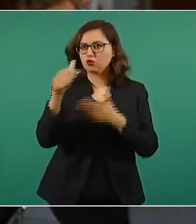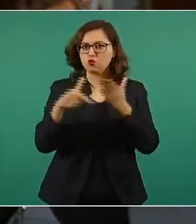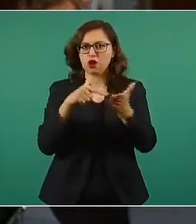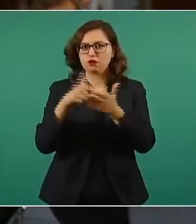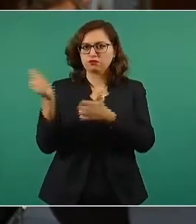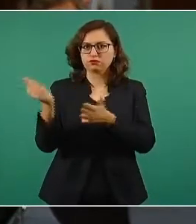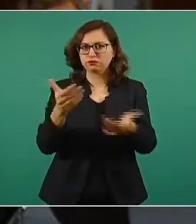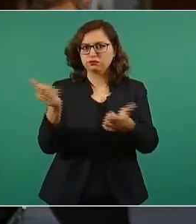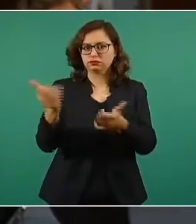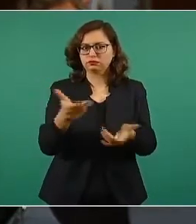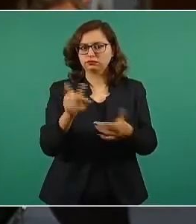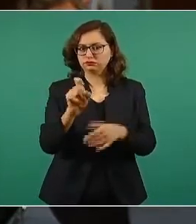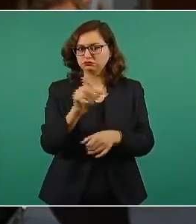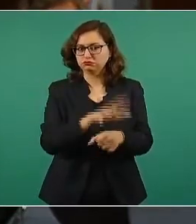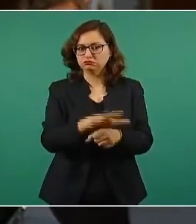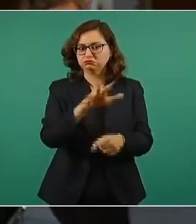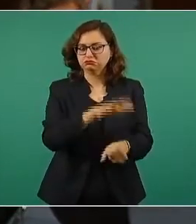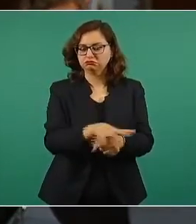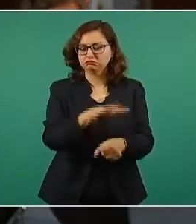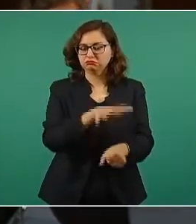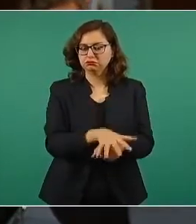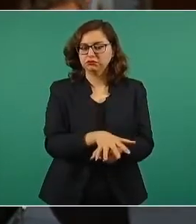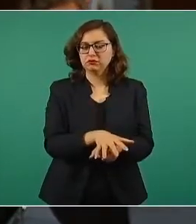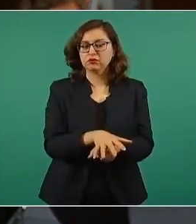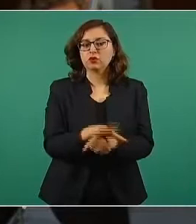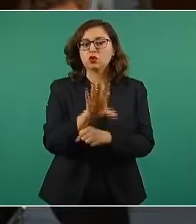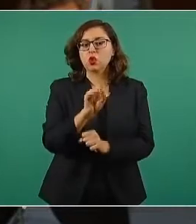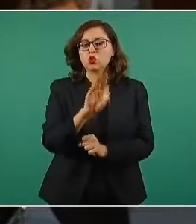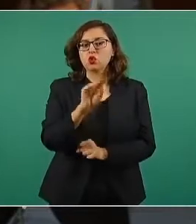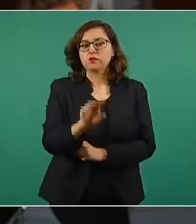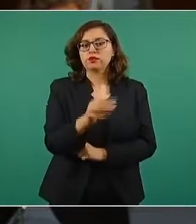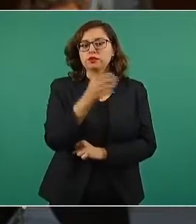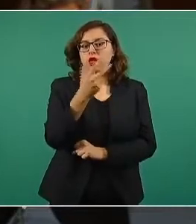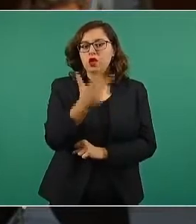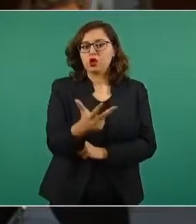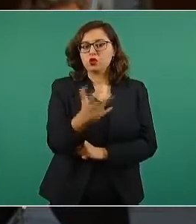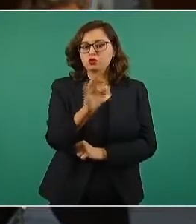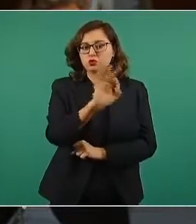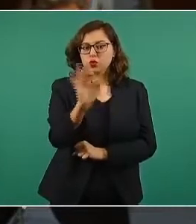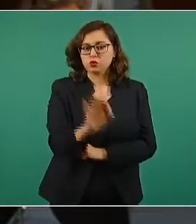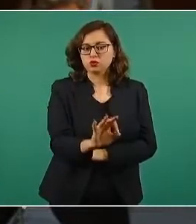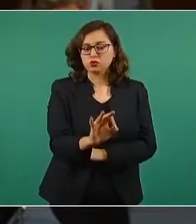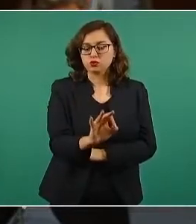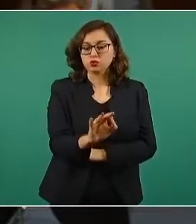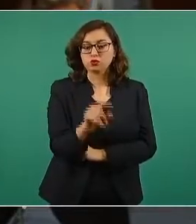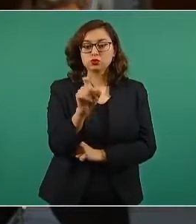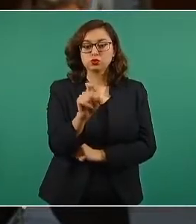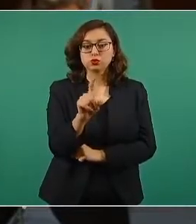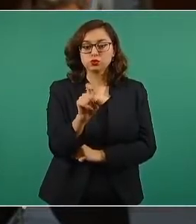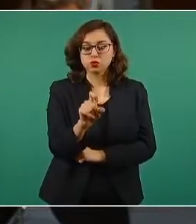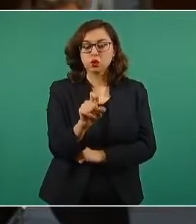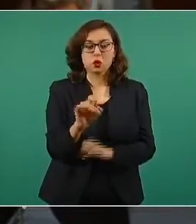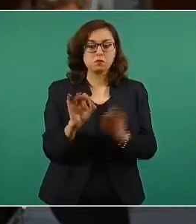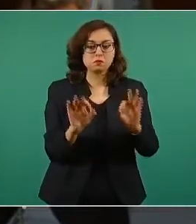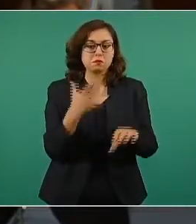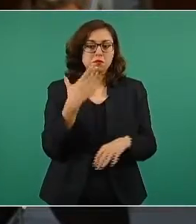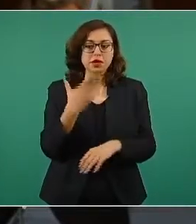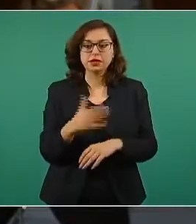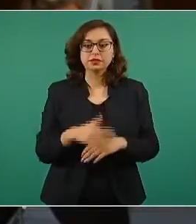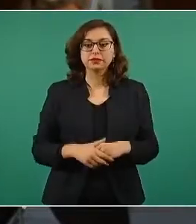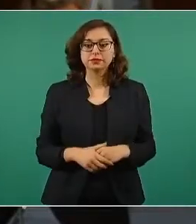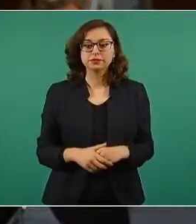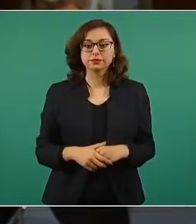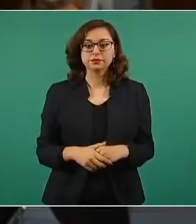que el 98 por ciento de su consumo está satisfecho